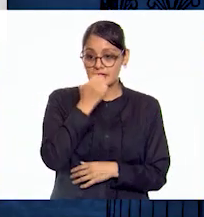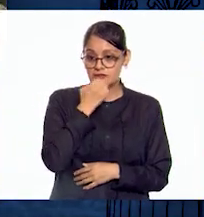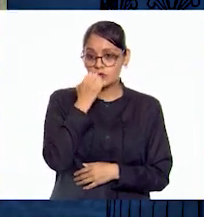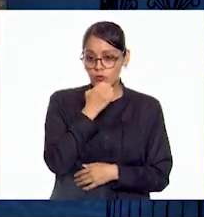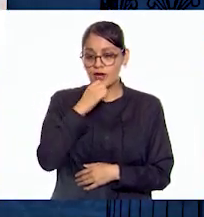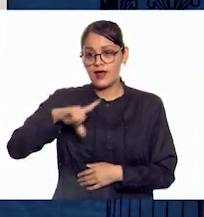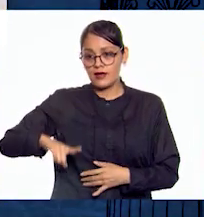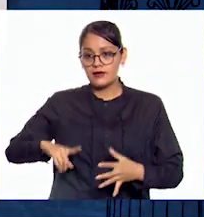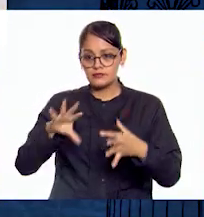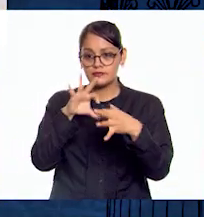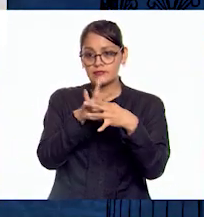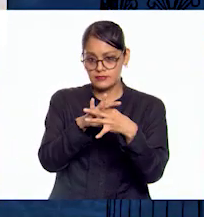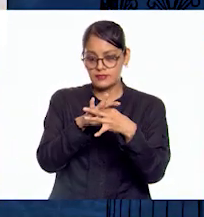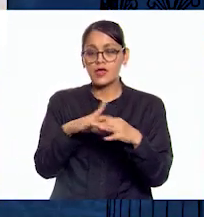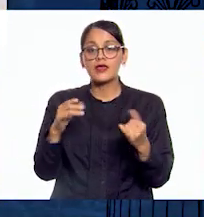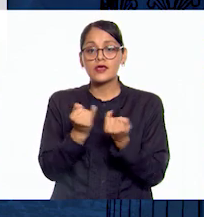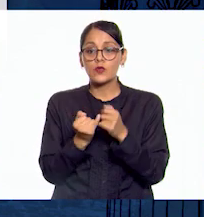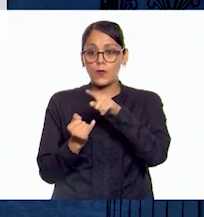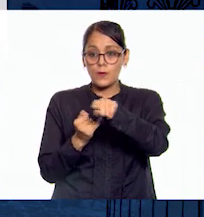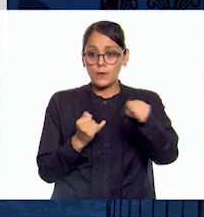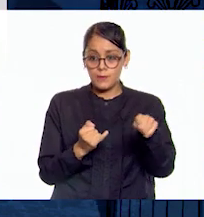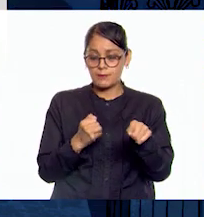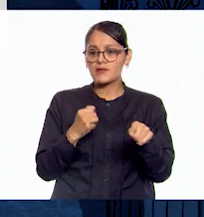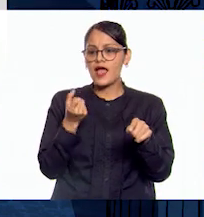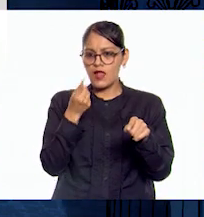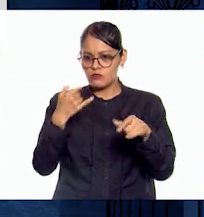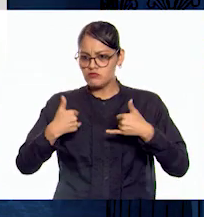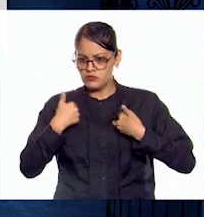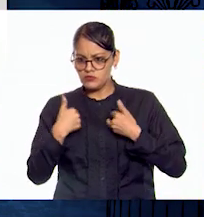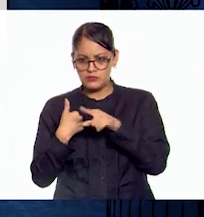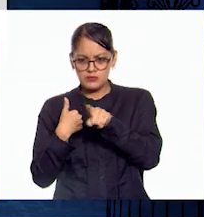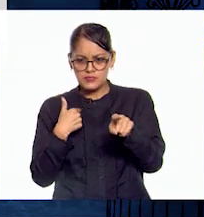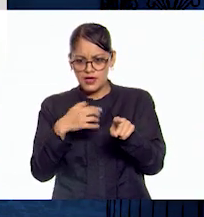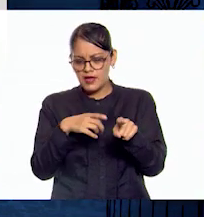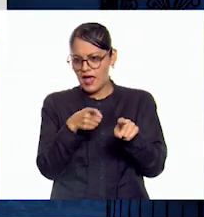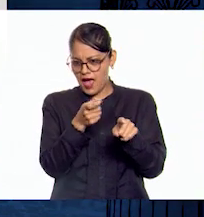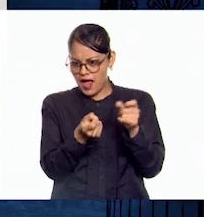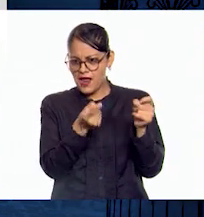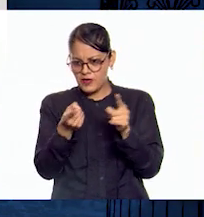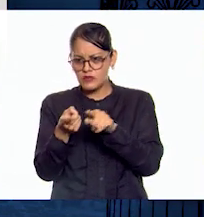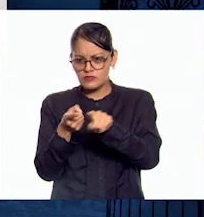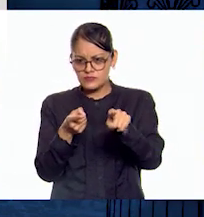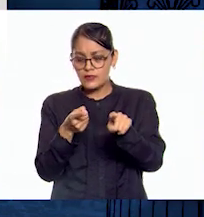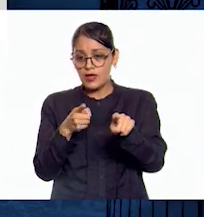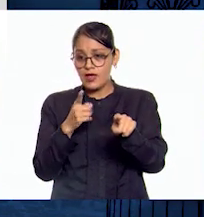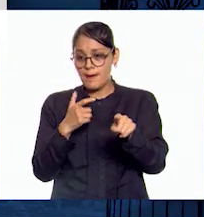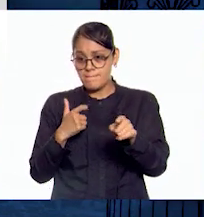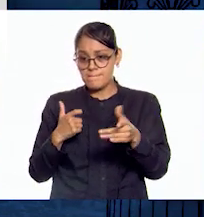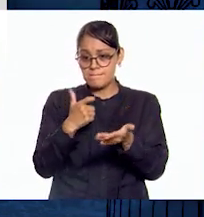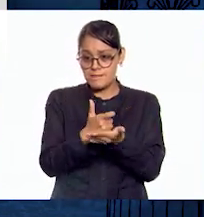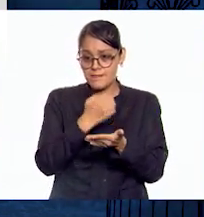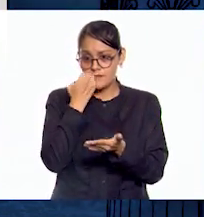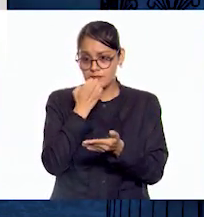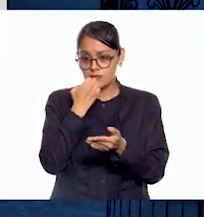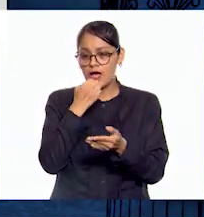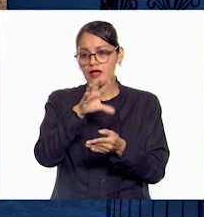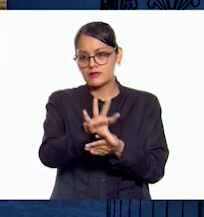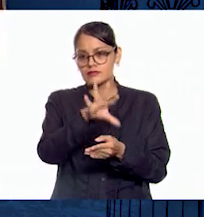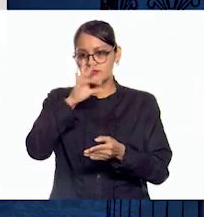dependientes del Estado, donde se pagaban los estudios a aquellos jóvenes entre los cuales se elegirían los funcionarios para